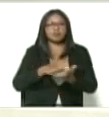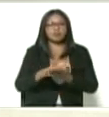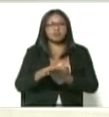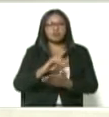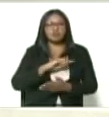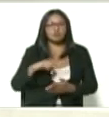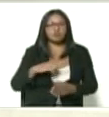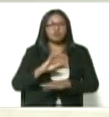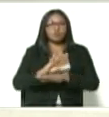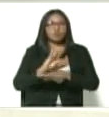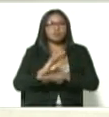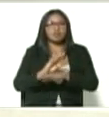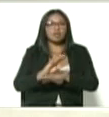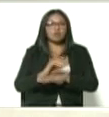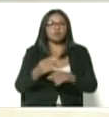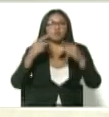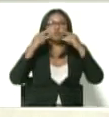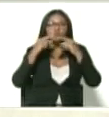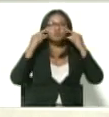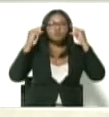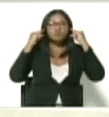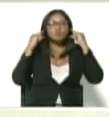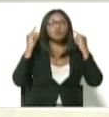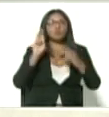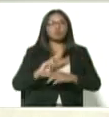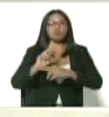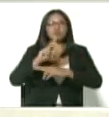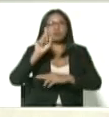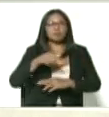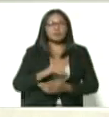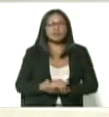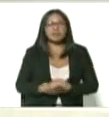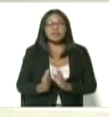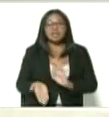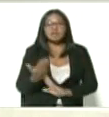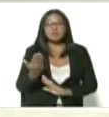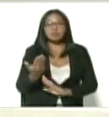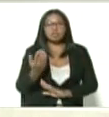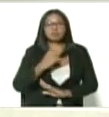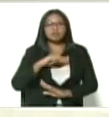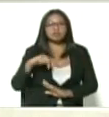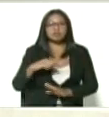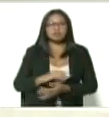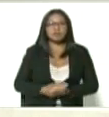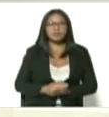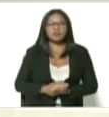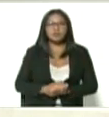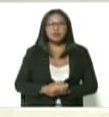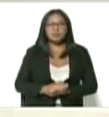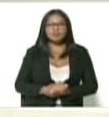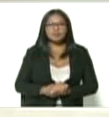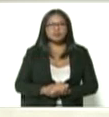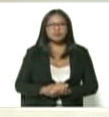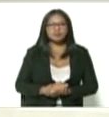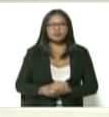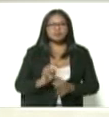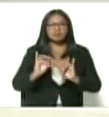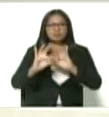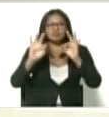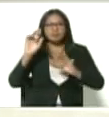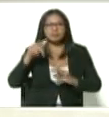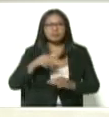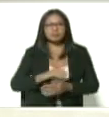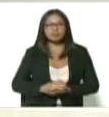nuestra protección usando la mascarilla también es fundamental que mantengamos las normas de distanciamiento y de higiene